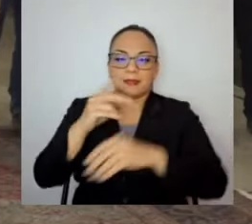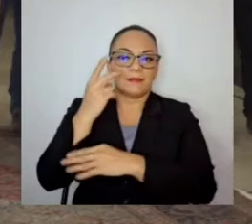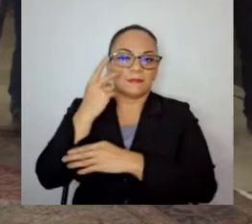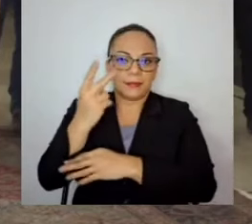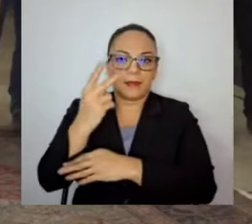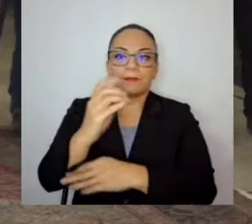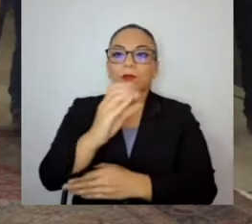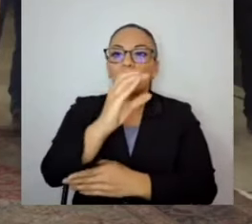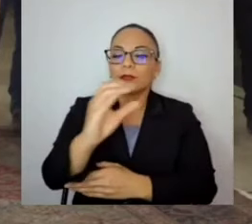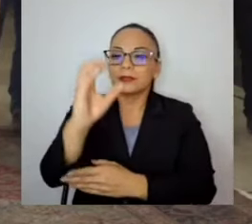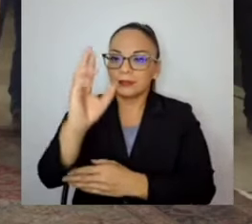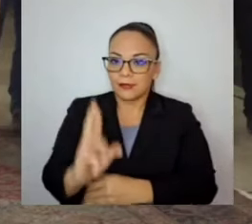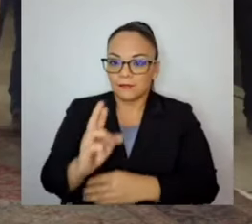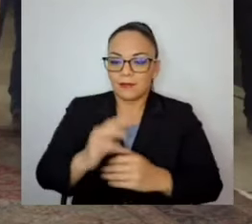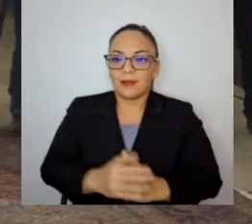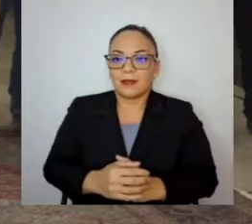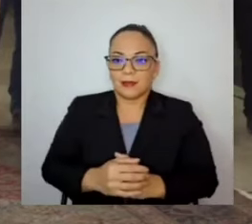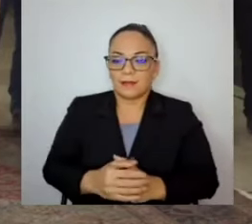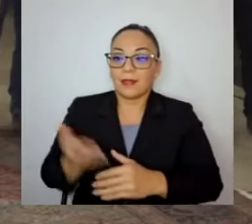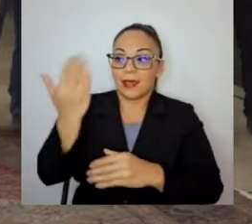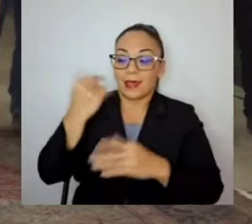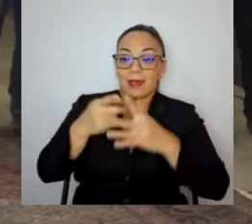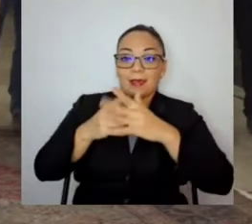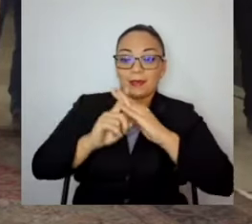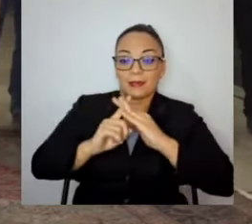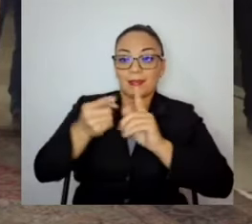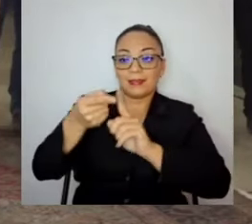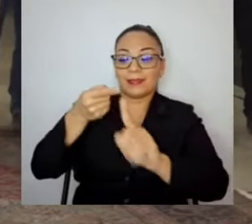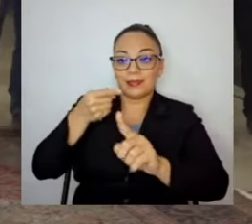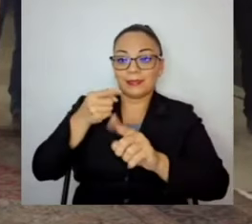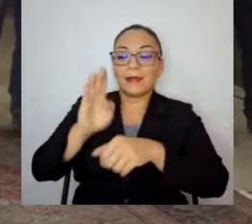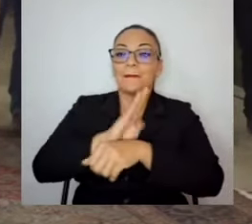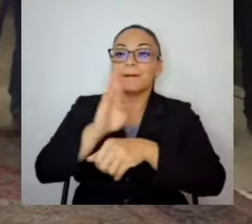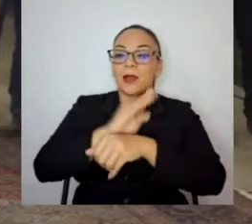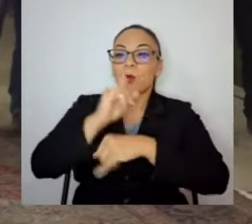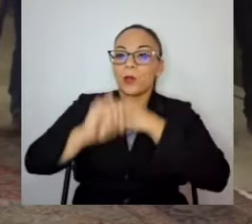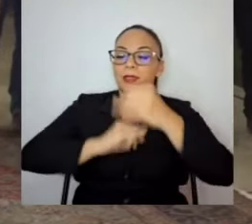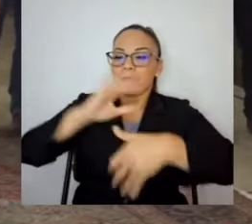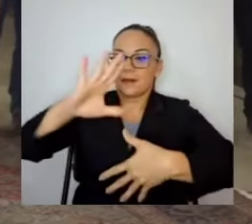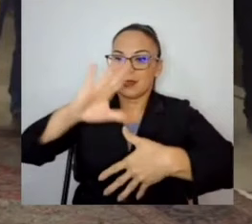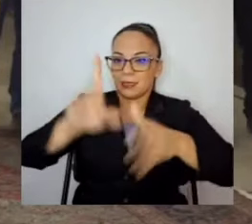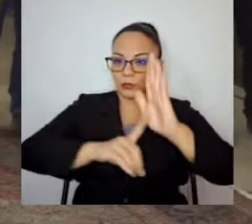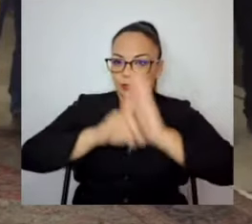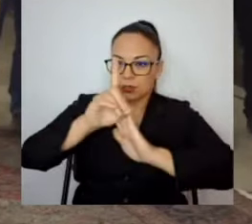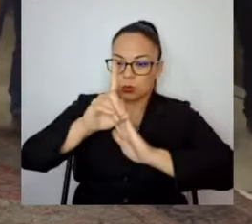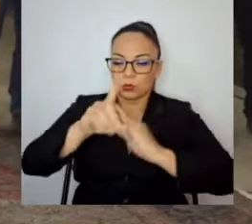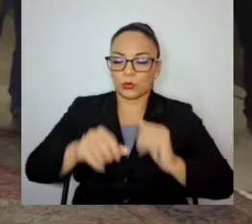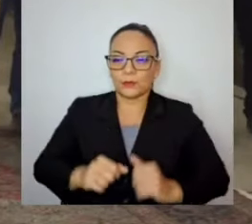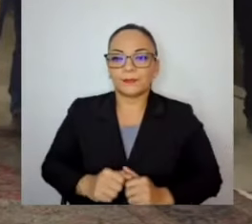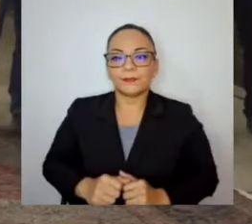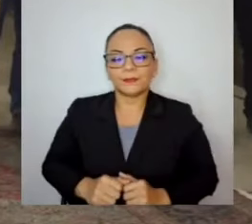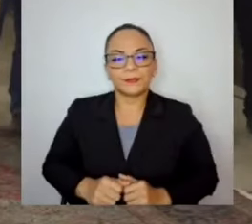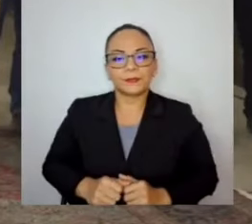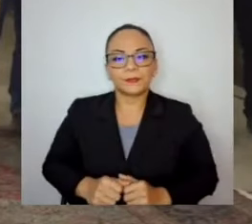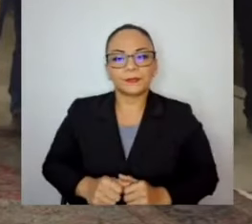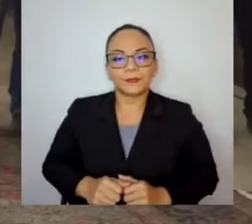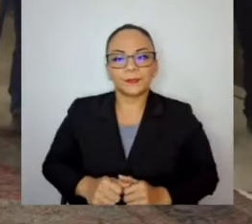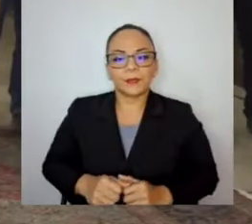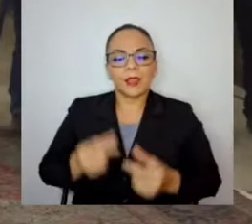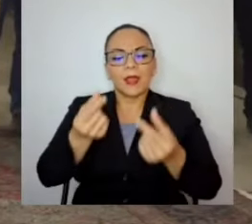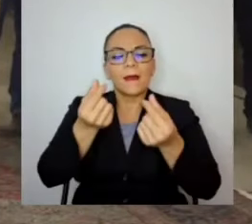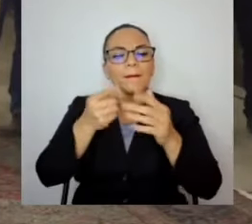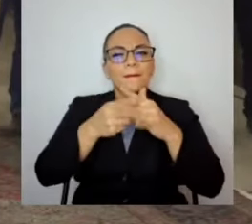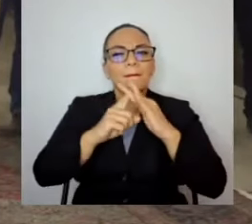obtuvo un préstamo del Banco Interamericano de Desarrollo para mejorar